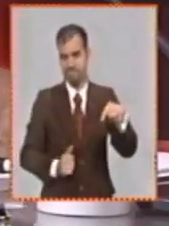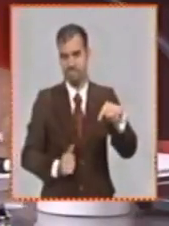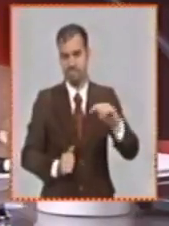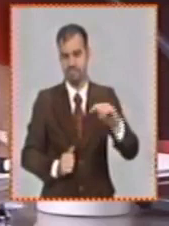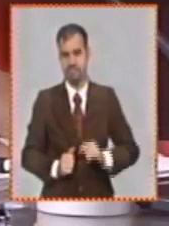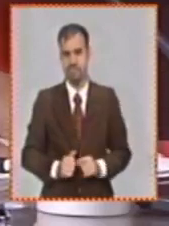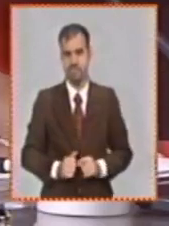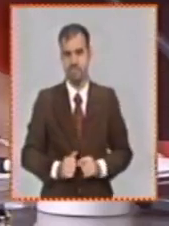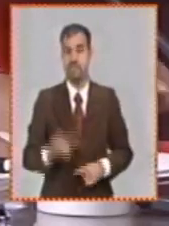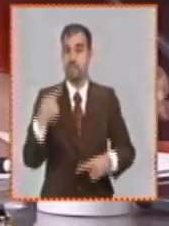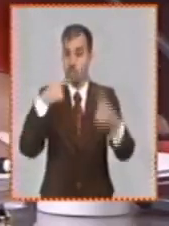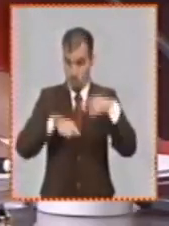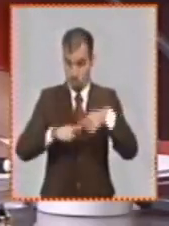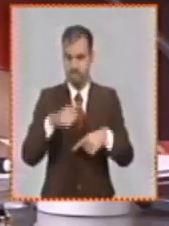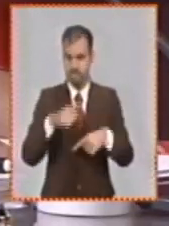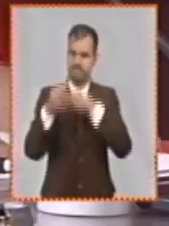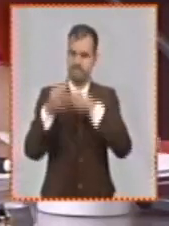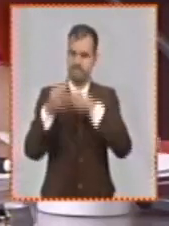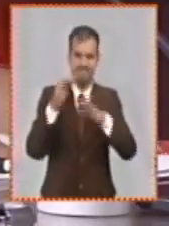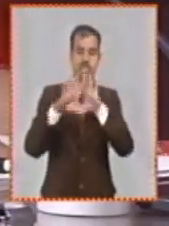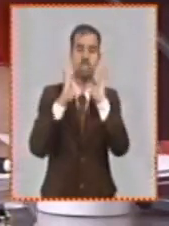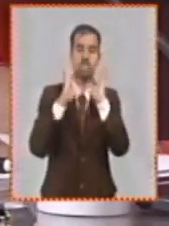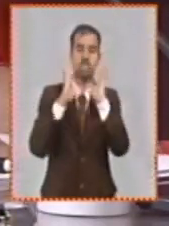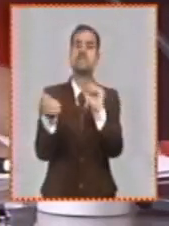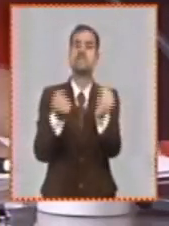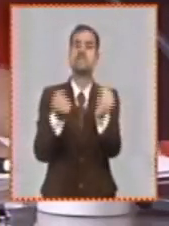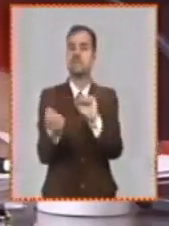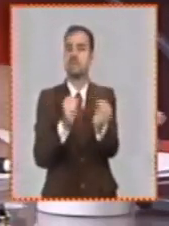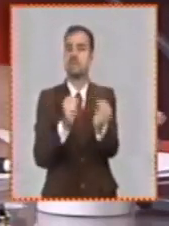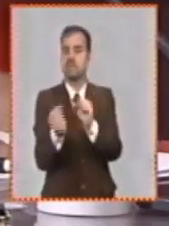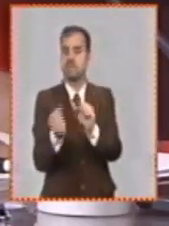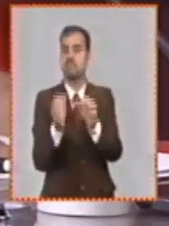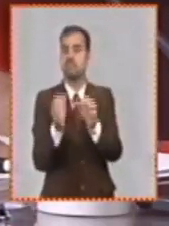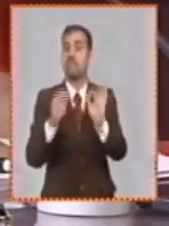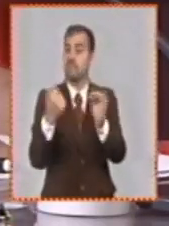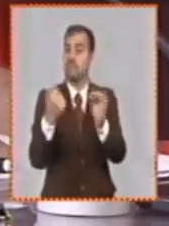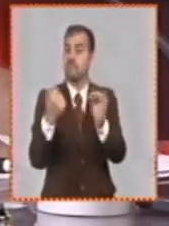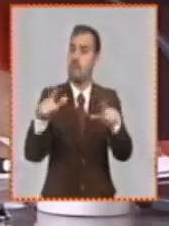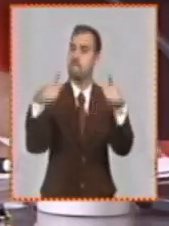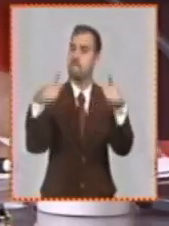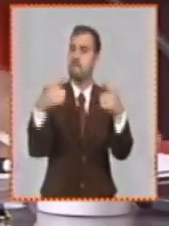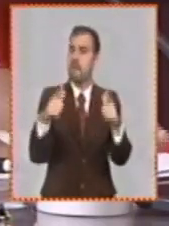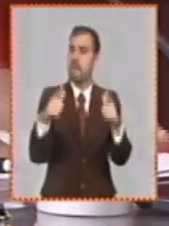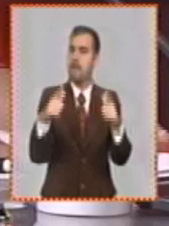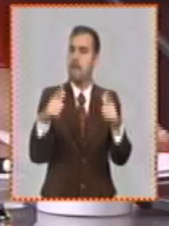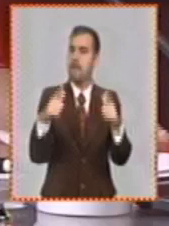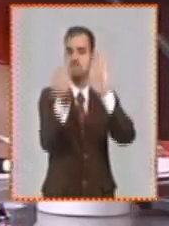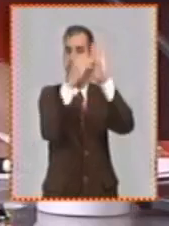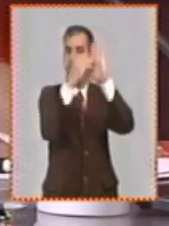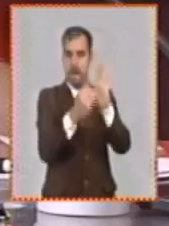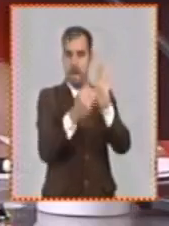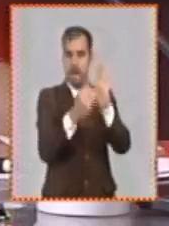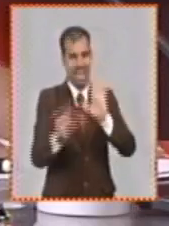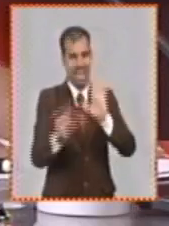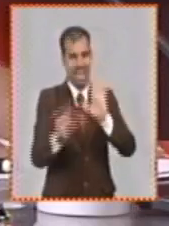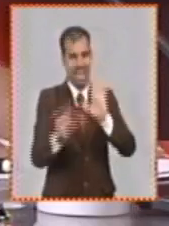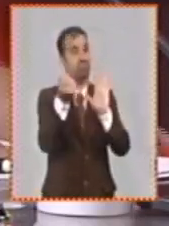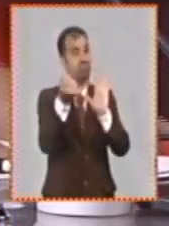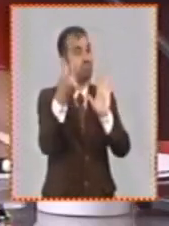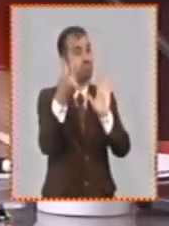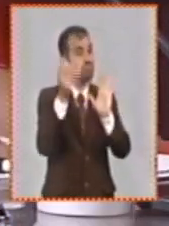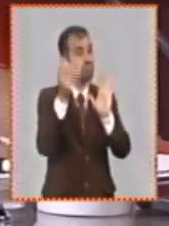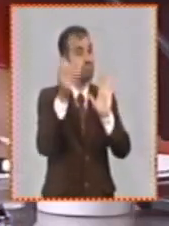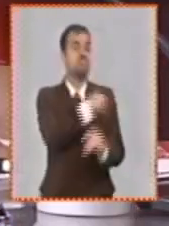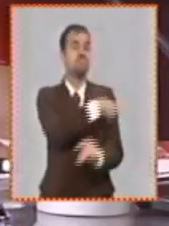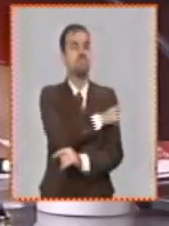referirnos a ese control que permite acotar exigir el cumplimiento de los precios previstos para